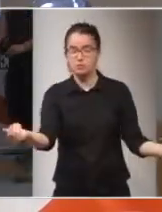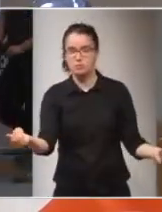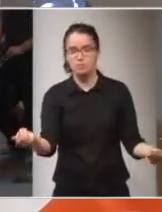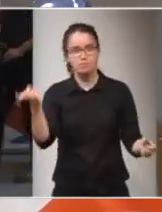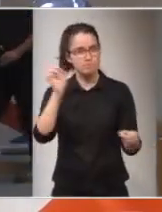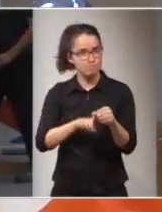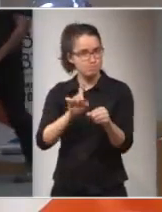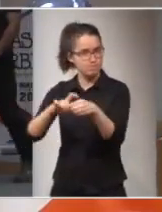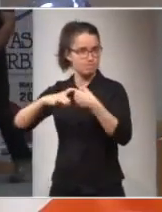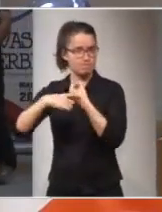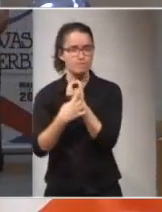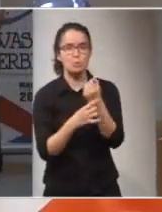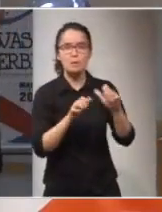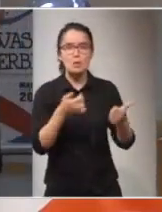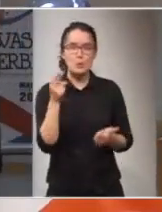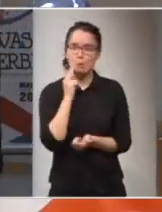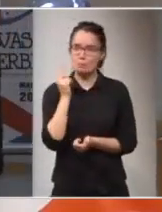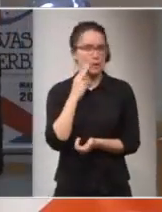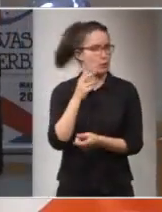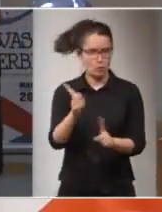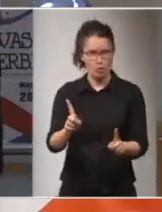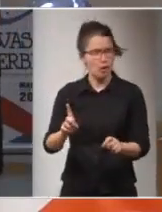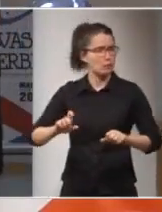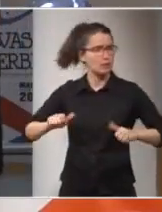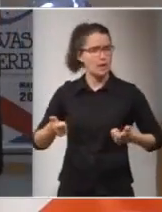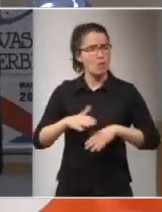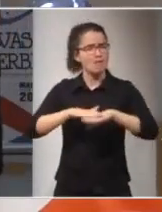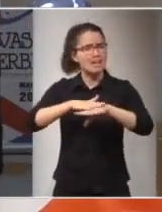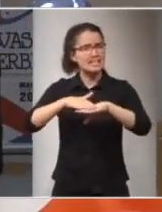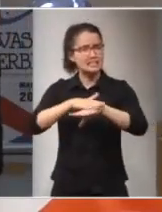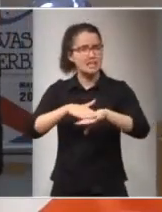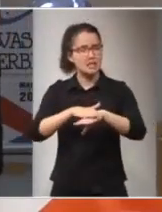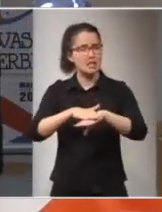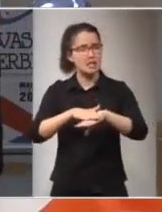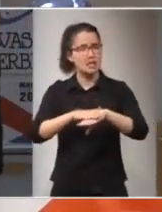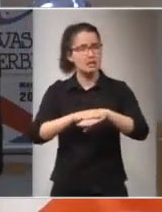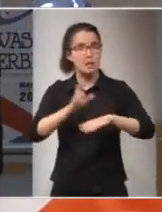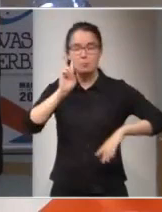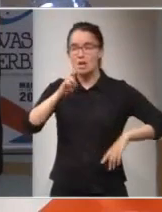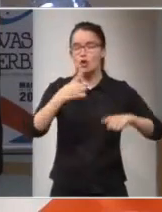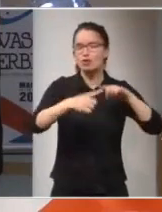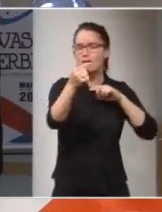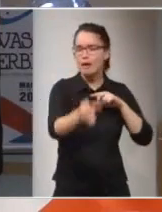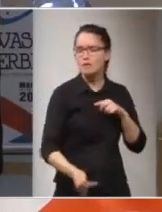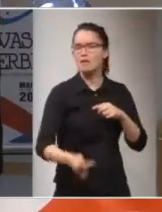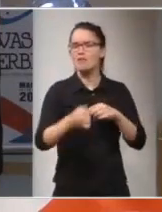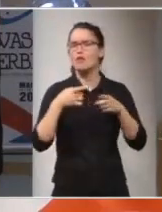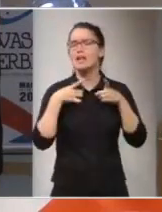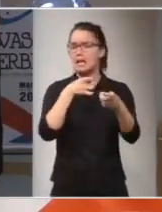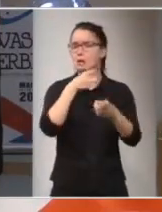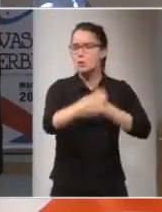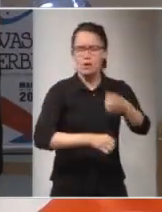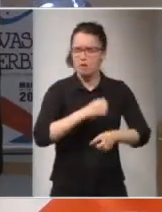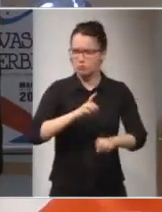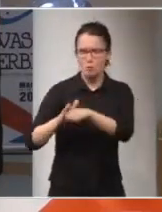partiendo del miedo no partiendo de de ver lo malo de las armas nucleares propiamente sino